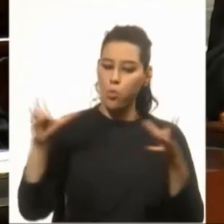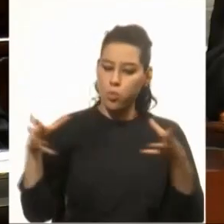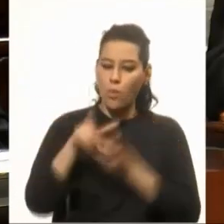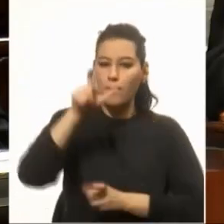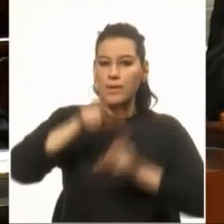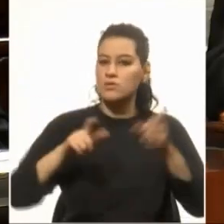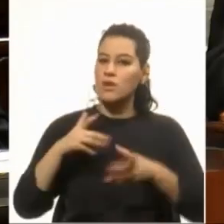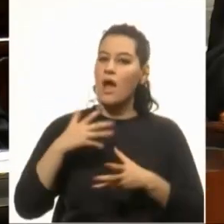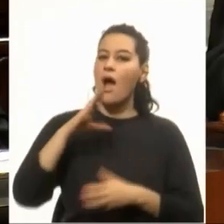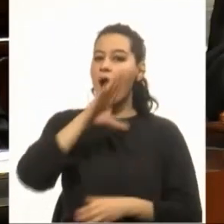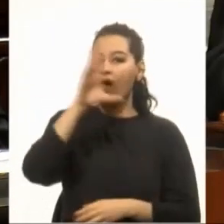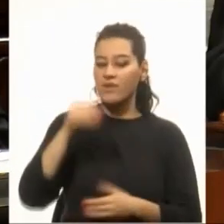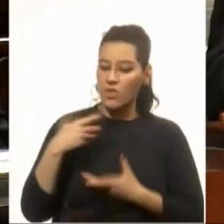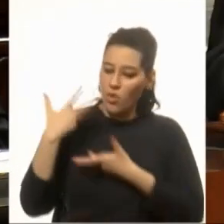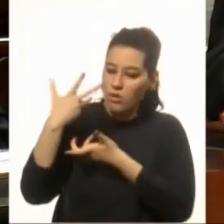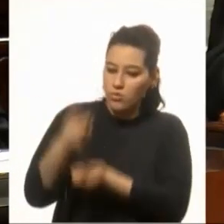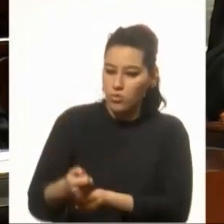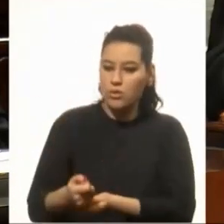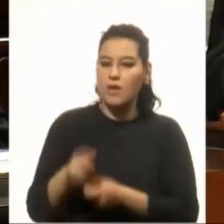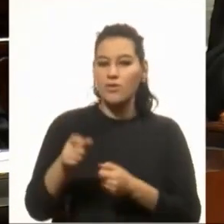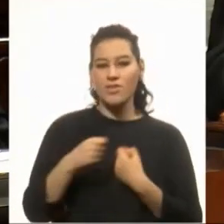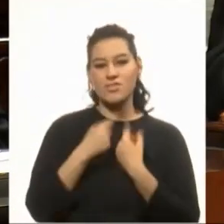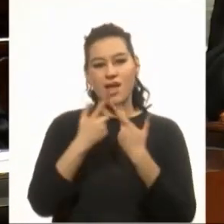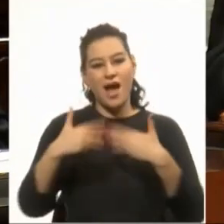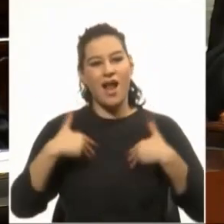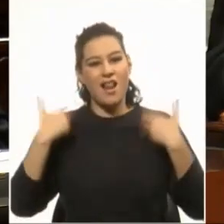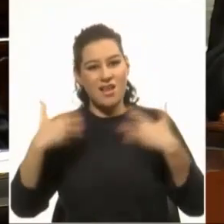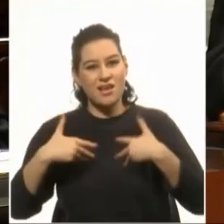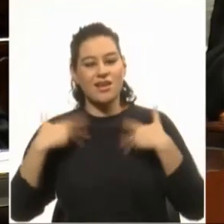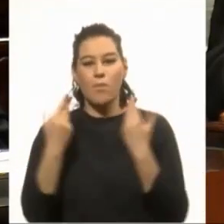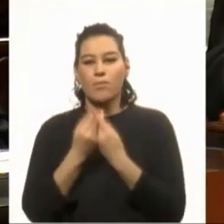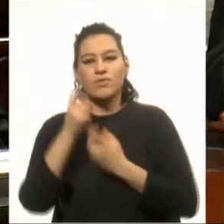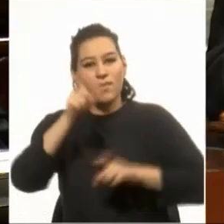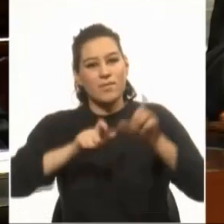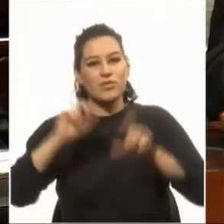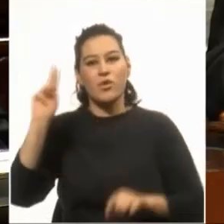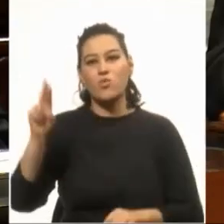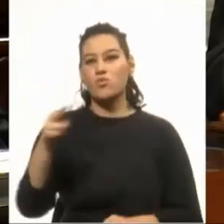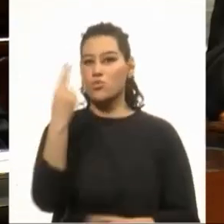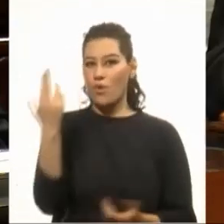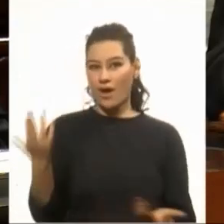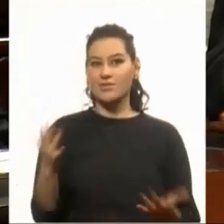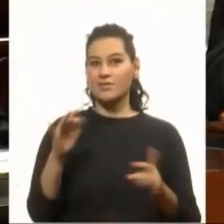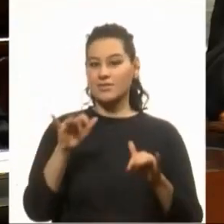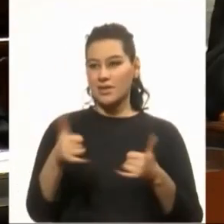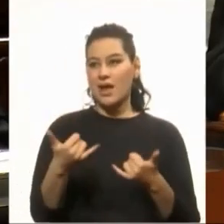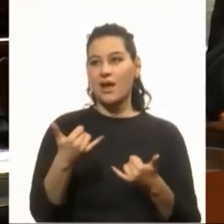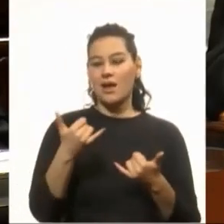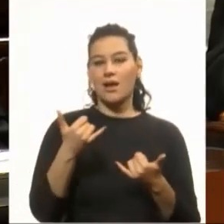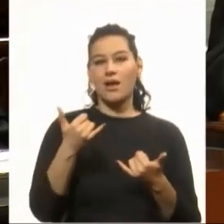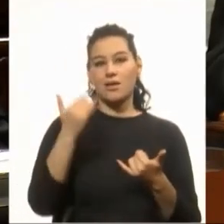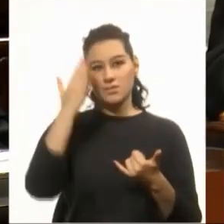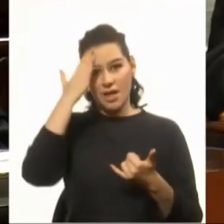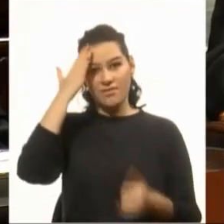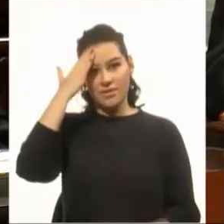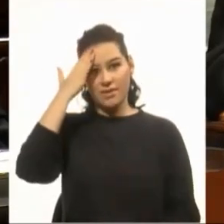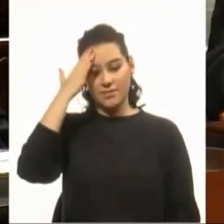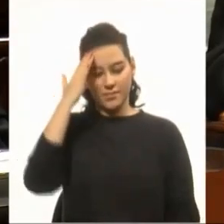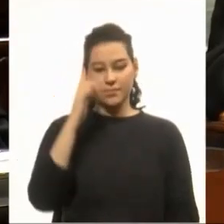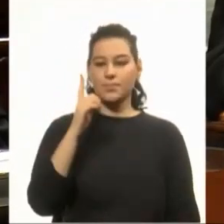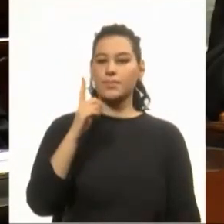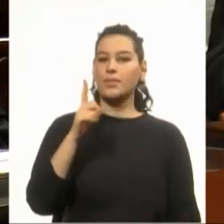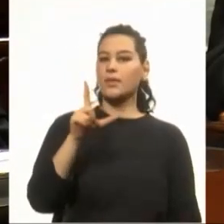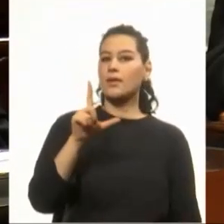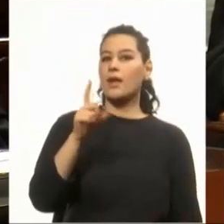Son los autores de muchas alegrías del pueblo uruguayo. Basta recordar a Isabelino Gradín, a